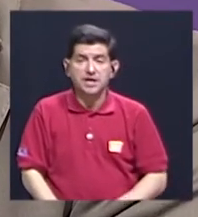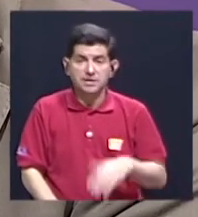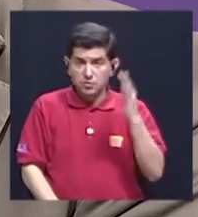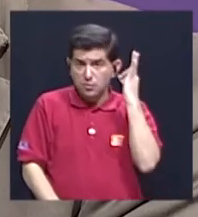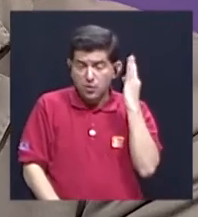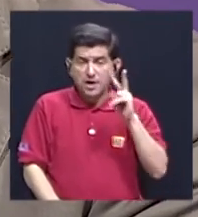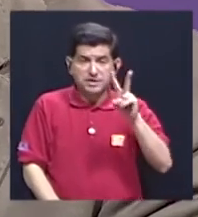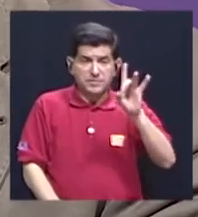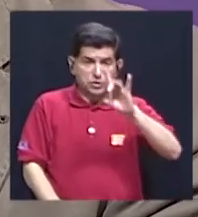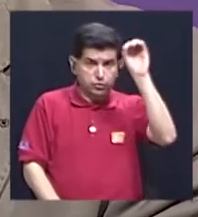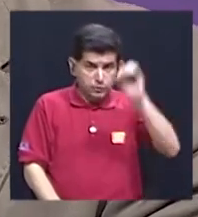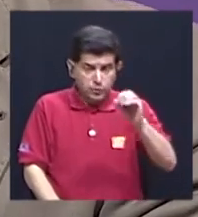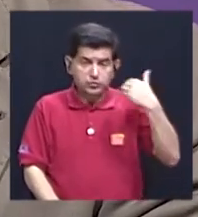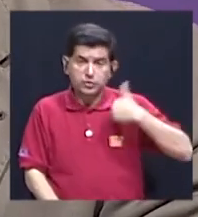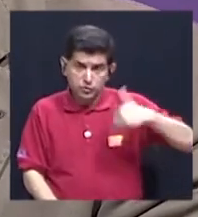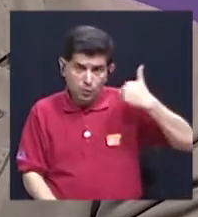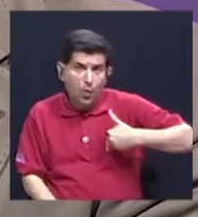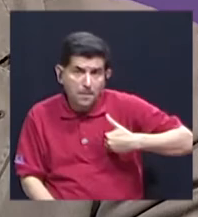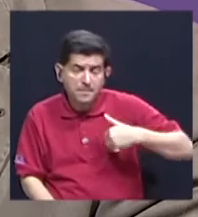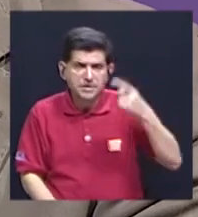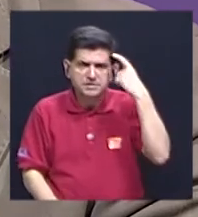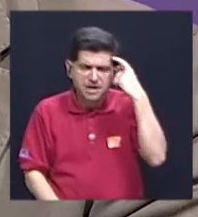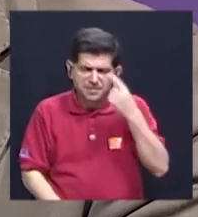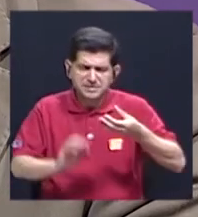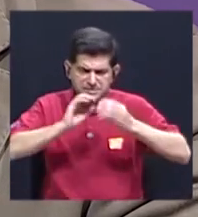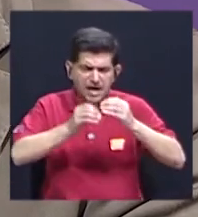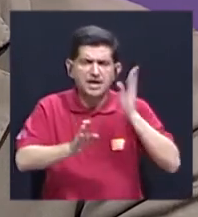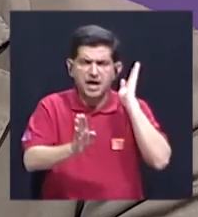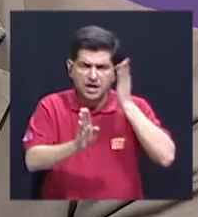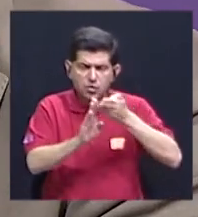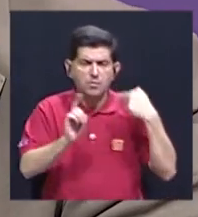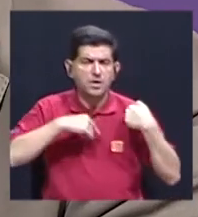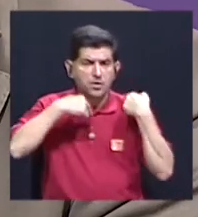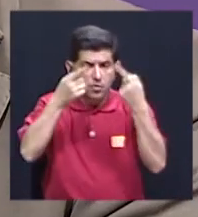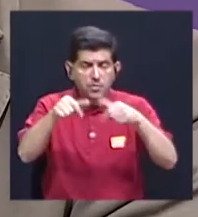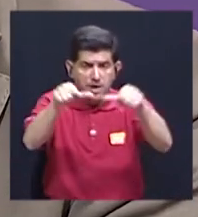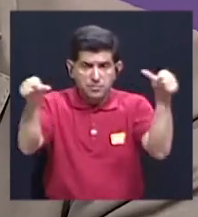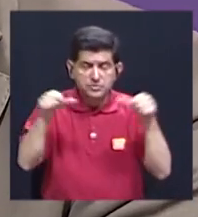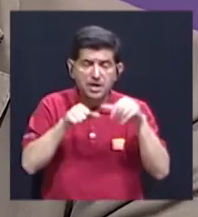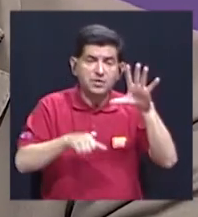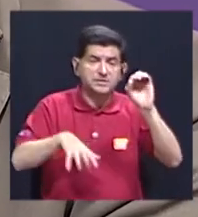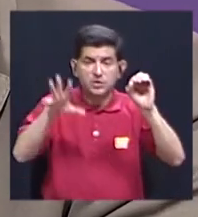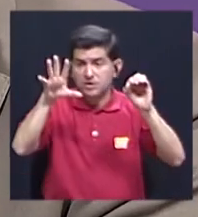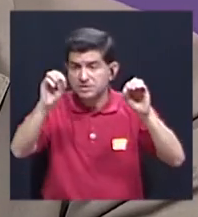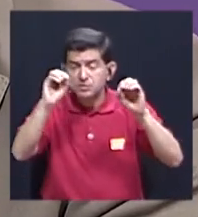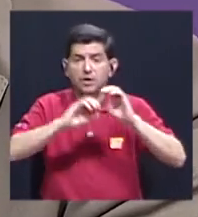son hombres. si vamos a datos fieles, cuando vamos a las aulas estamos 50-50.